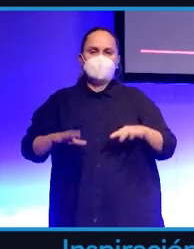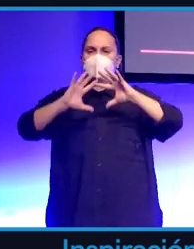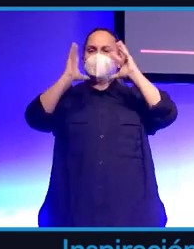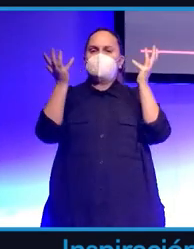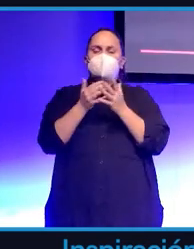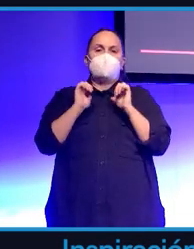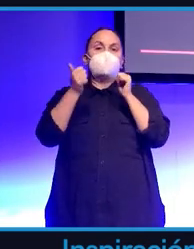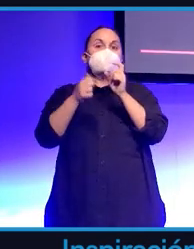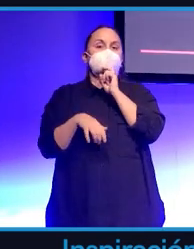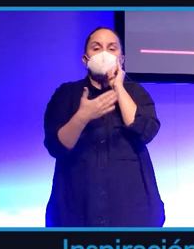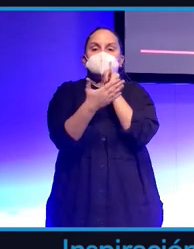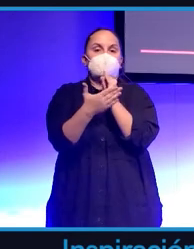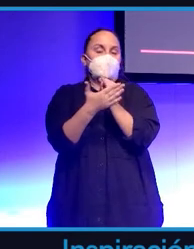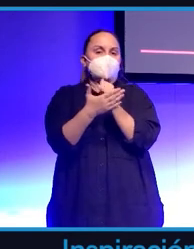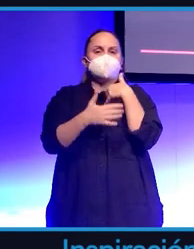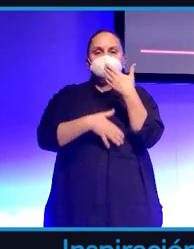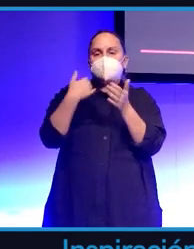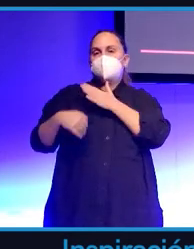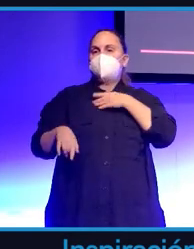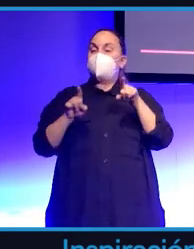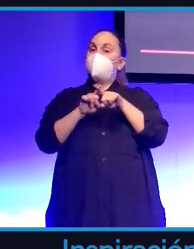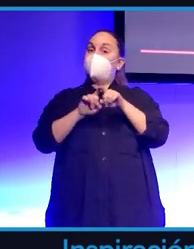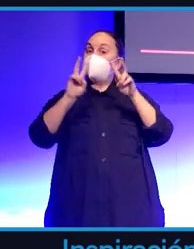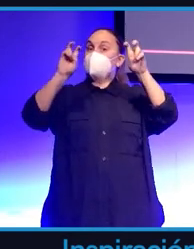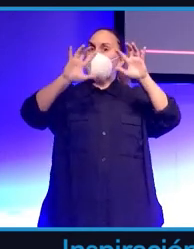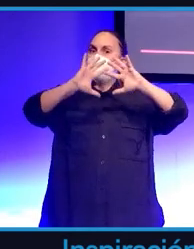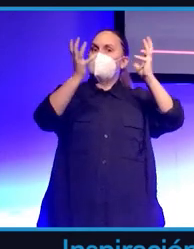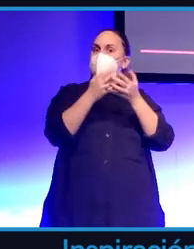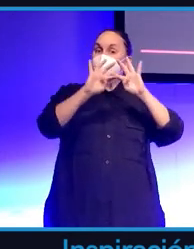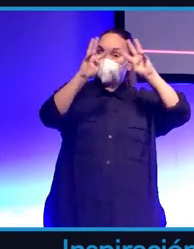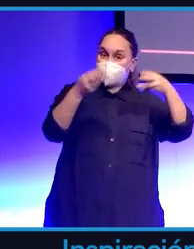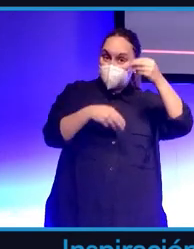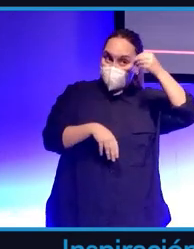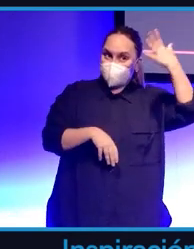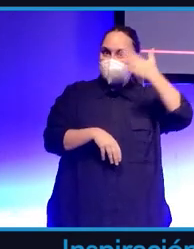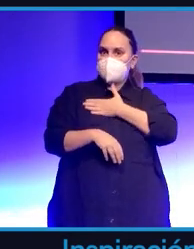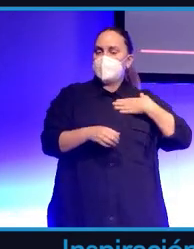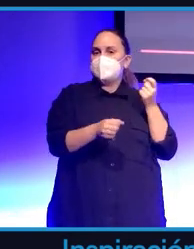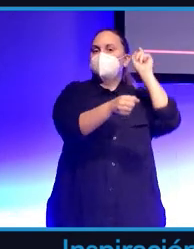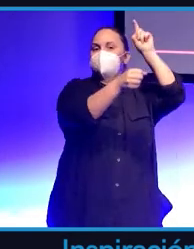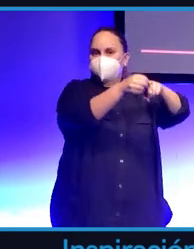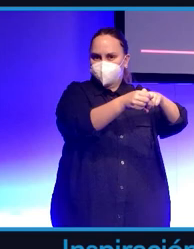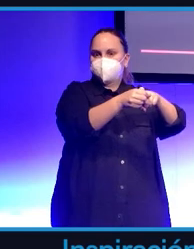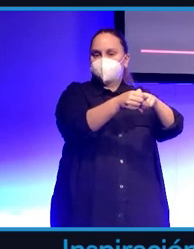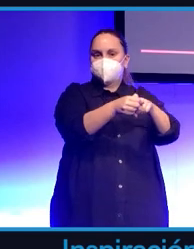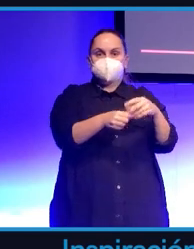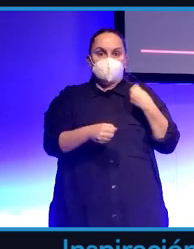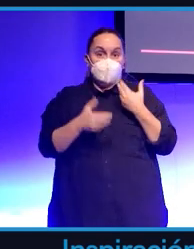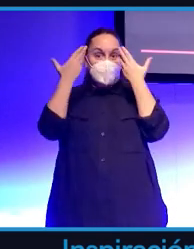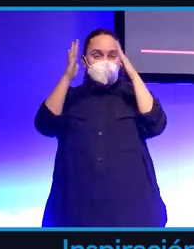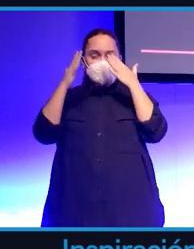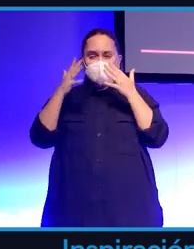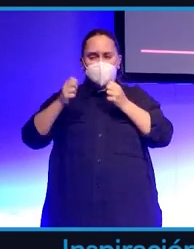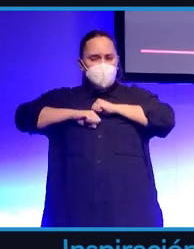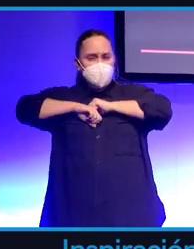desde la experimentación quieren poner su bandera en este nuevo metaverso construirlo entenderlo con todo esto que ha ocurrido de Facebook es una auténtica